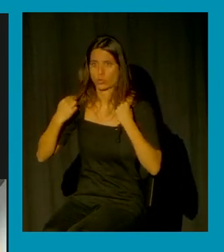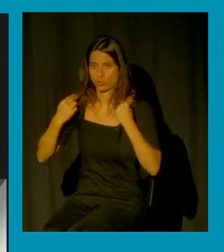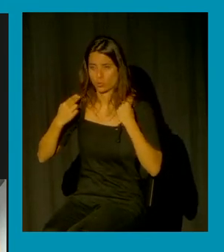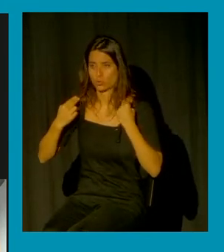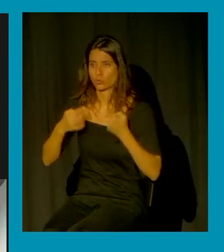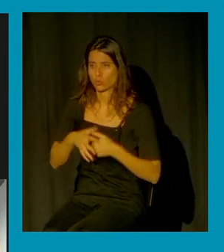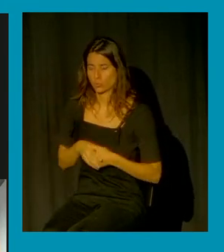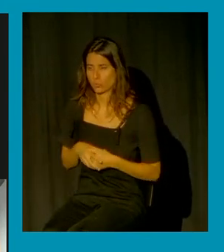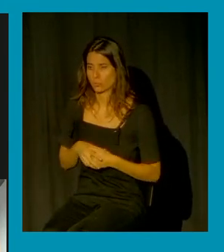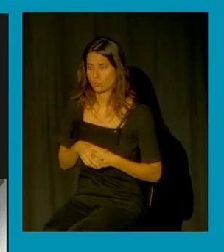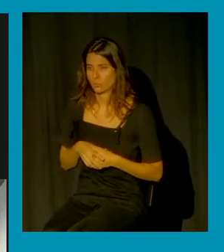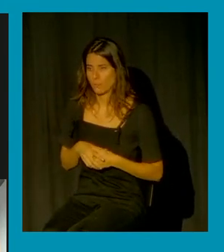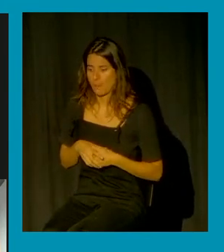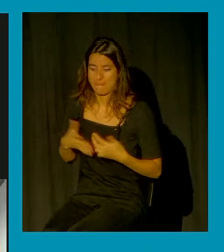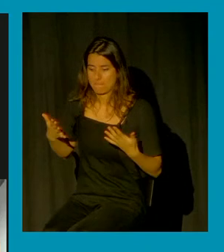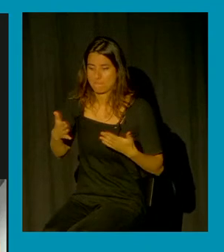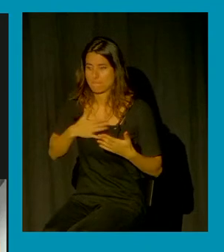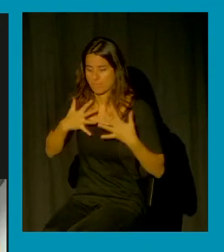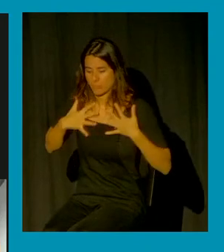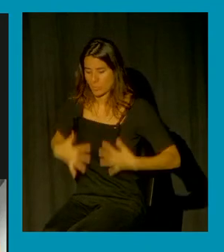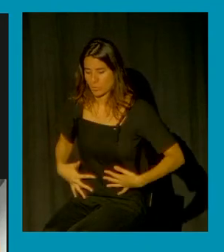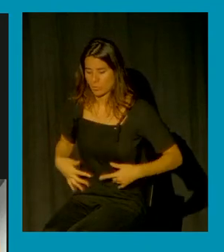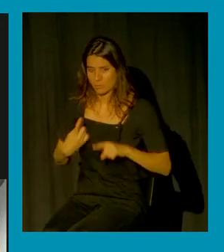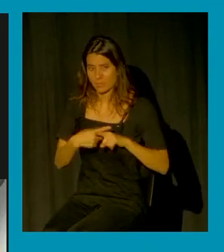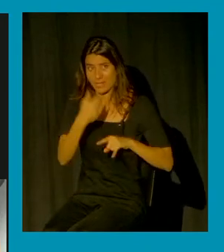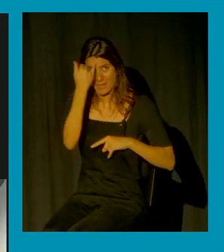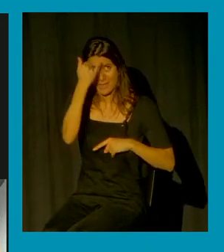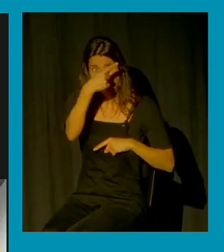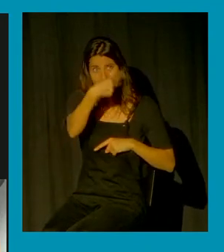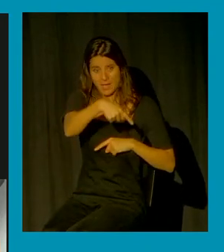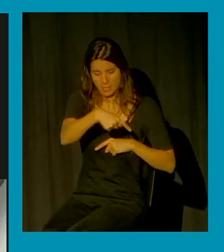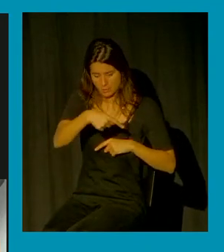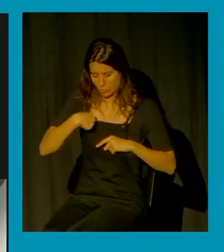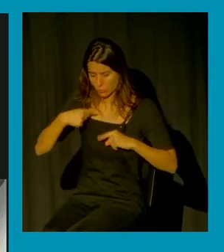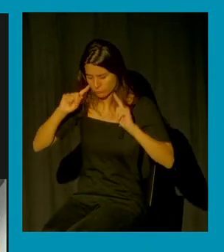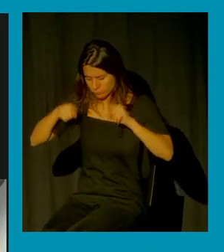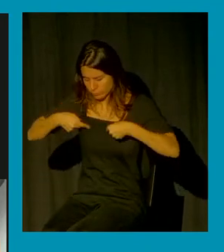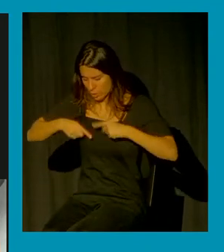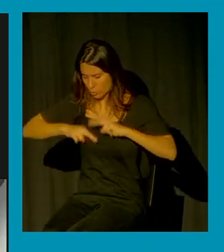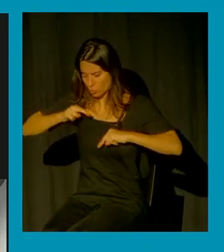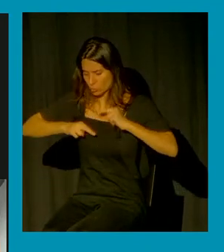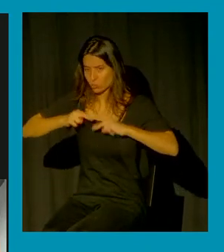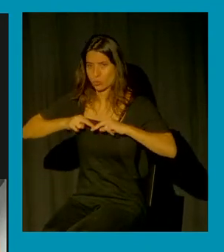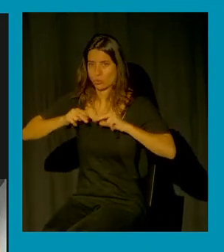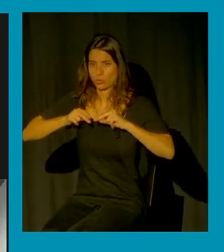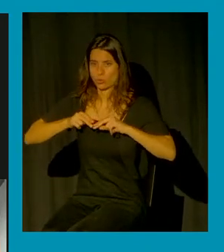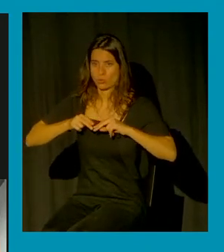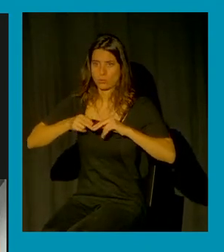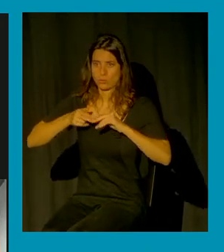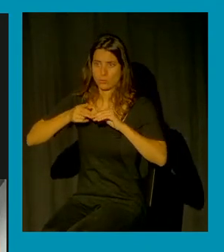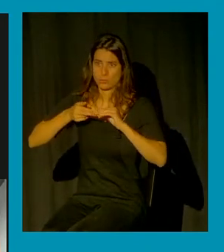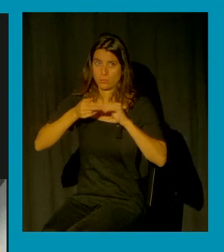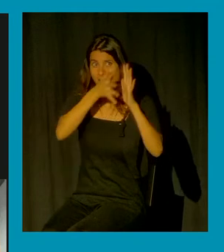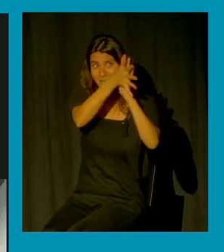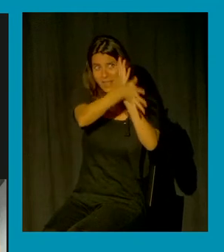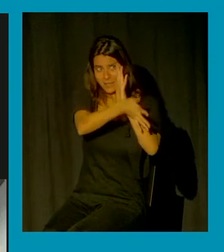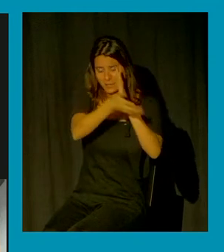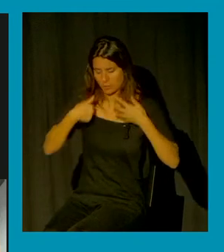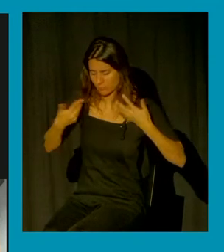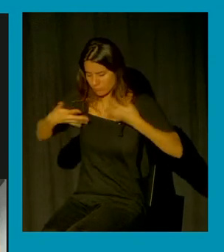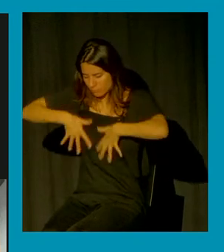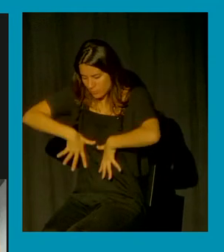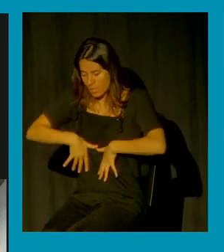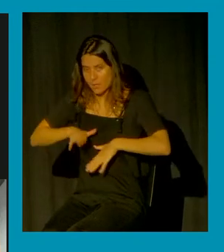a nuestros cuerpos un saber que nos sujeta ¿no? esta sería la disciplina del terror sexual a través de cómo se construyen las narrativas y los